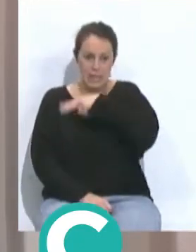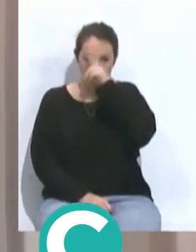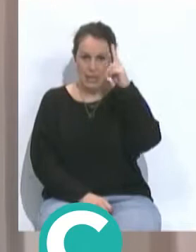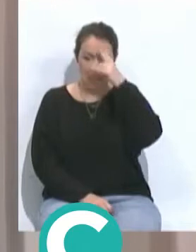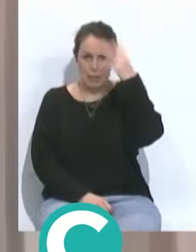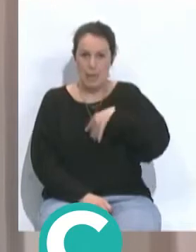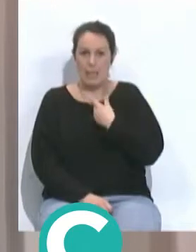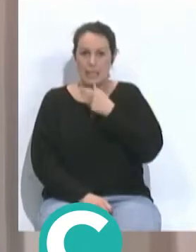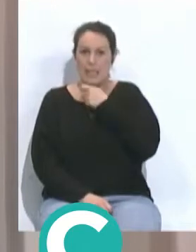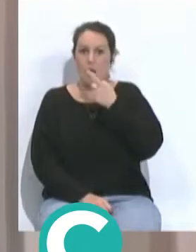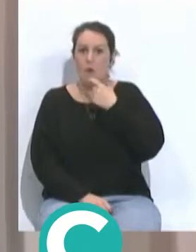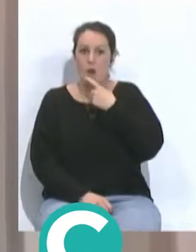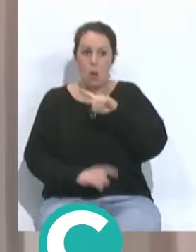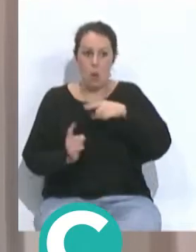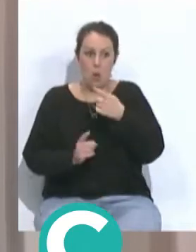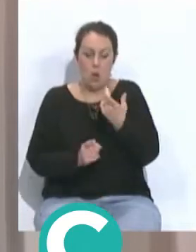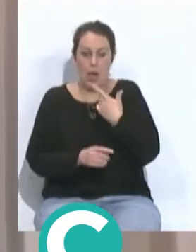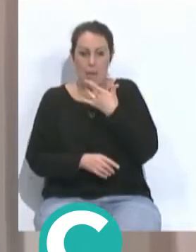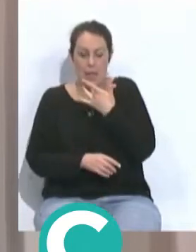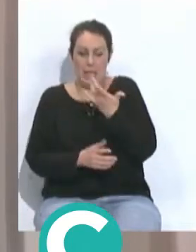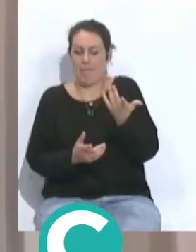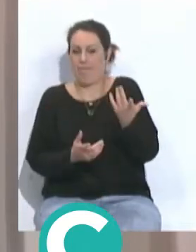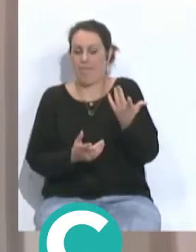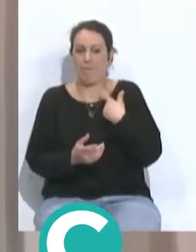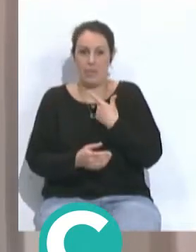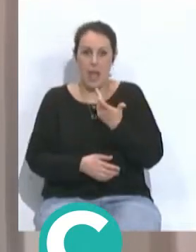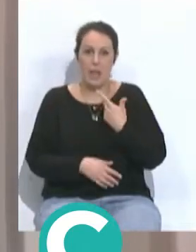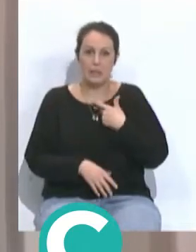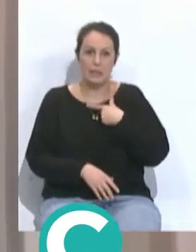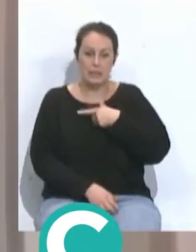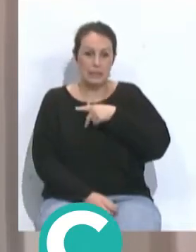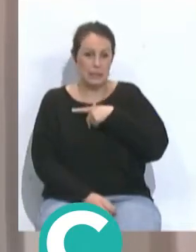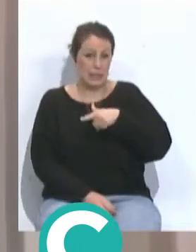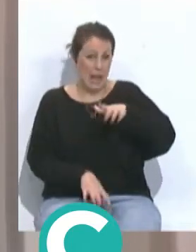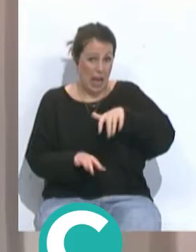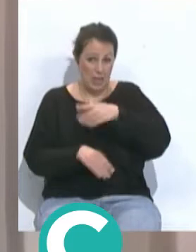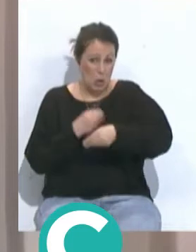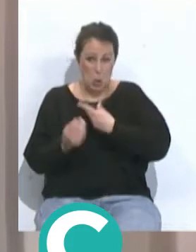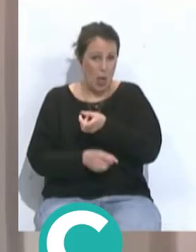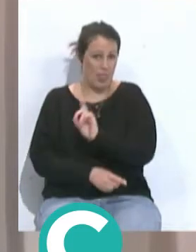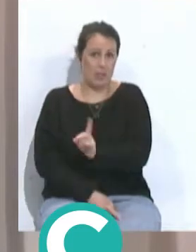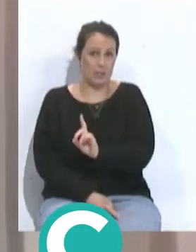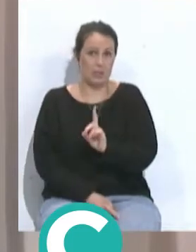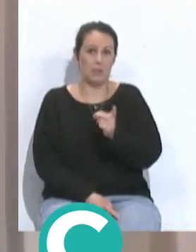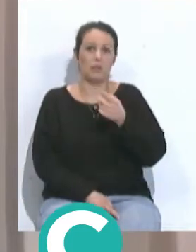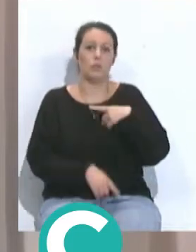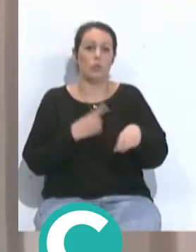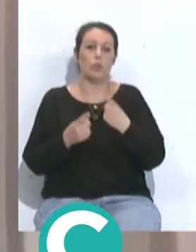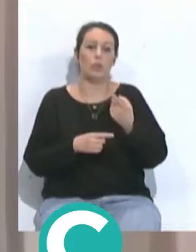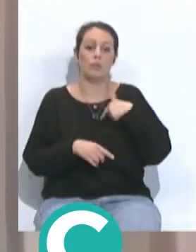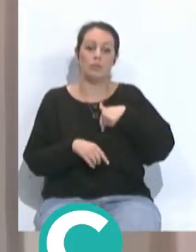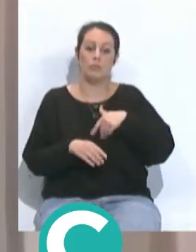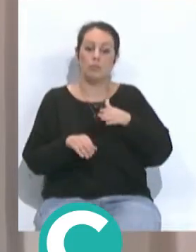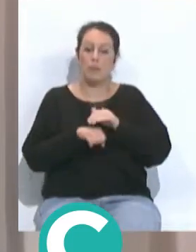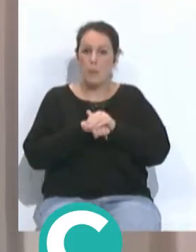a los dos minutos y quitar la disponibilidad amarilla, eso seguro que al Atlético de Madrid, al Cádiz no se lo hacen. Entonces yo pienso que, como me ha comentado aquí lo está bien con